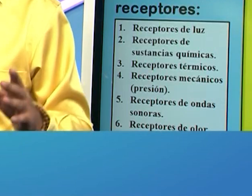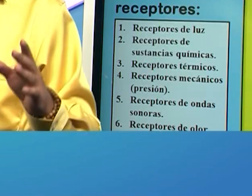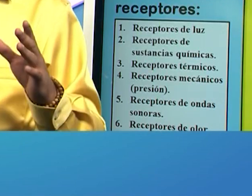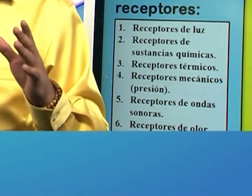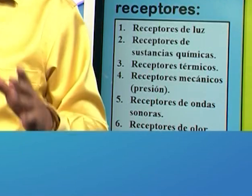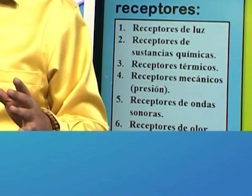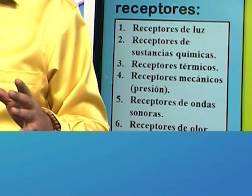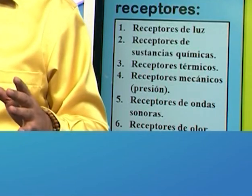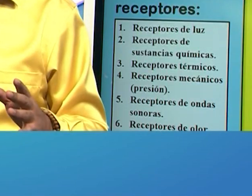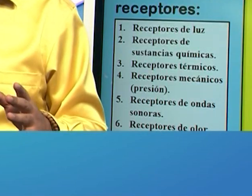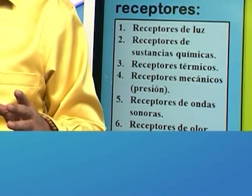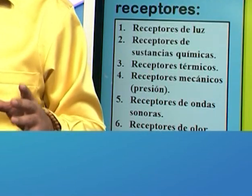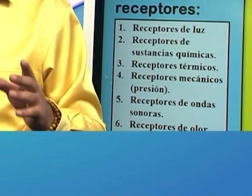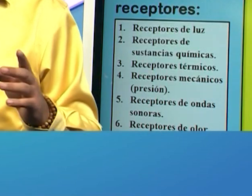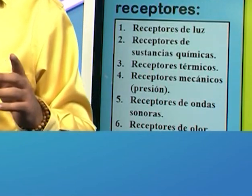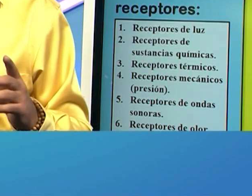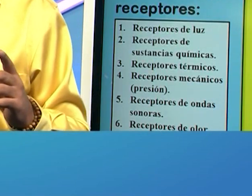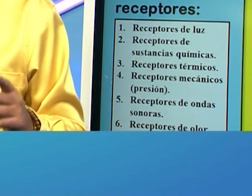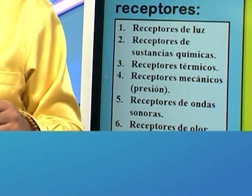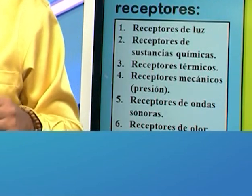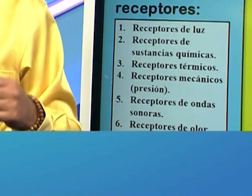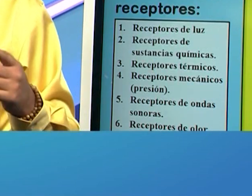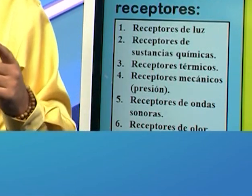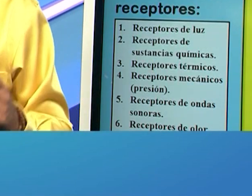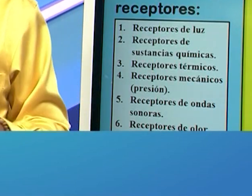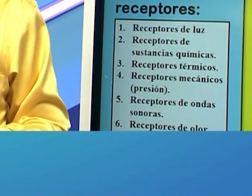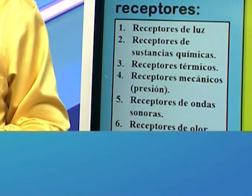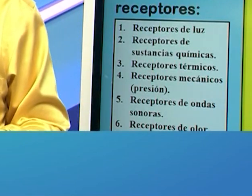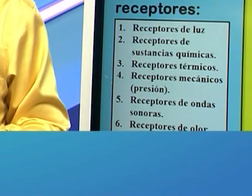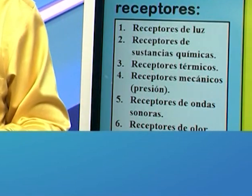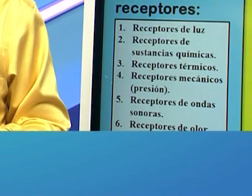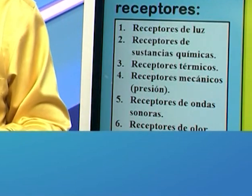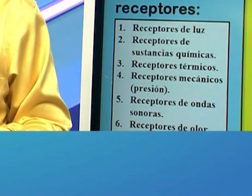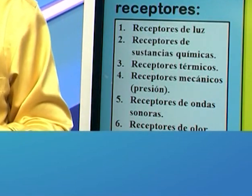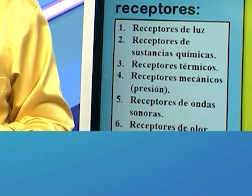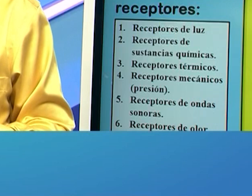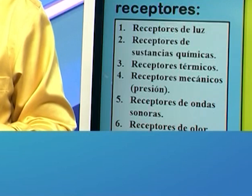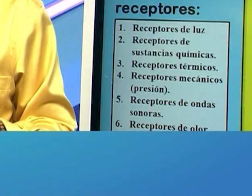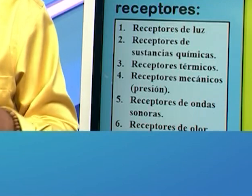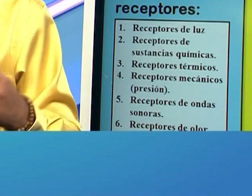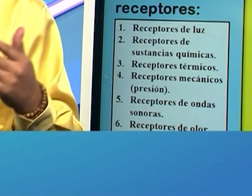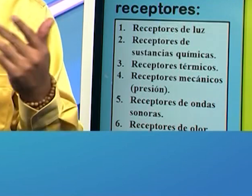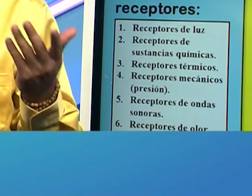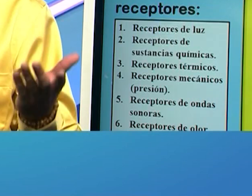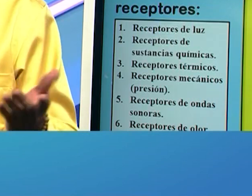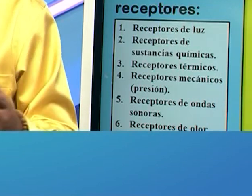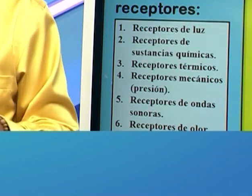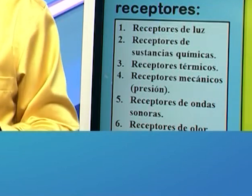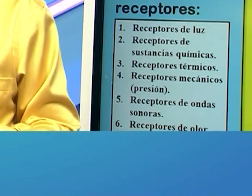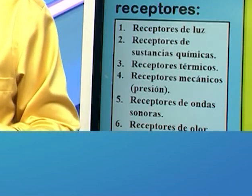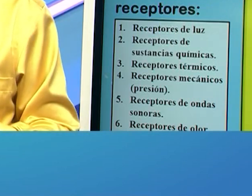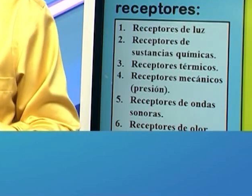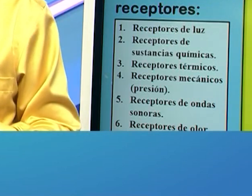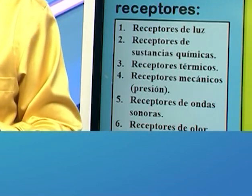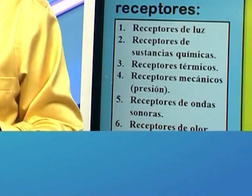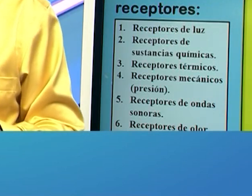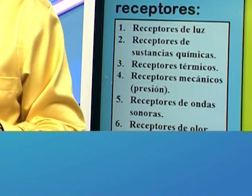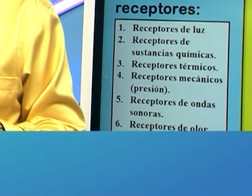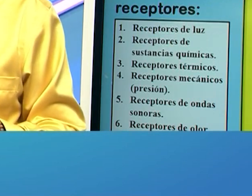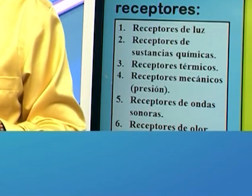los estímulos en nuestro cuerpo de los receptores a ver kareimis